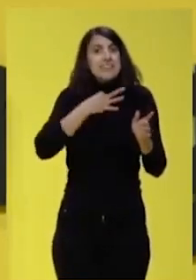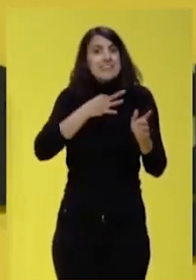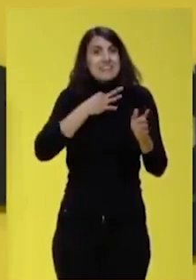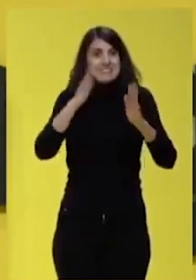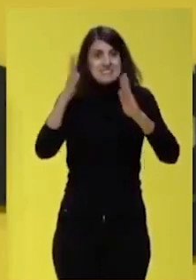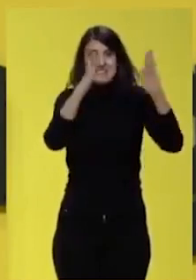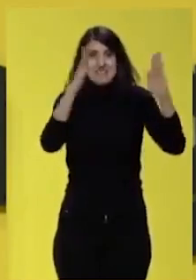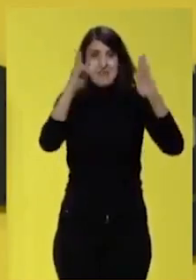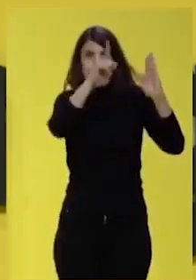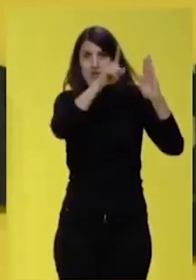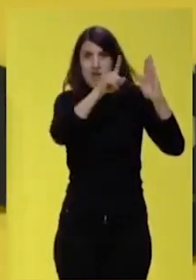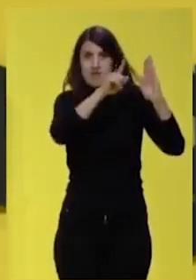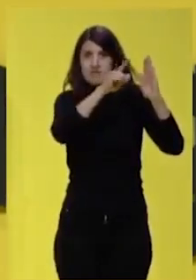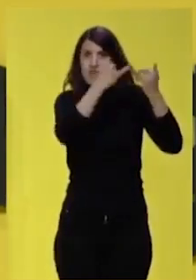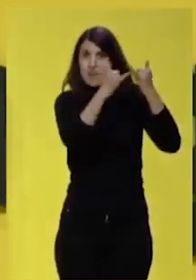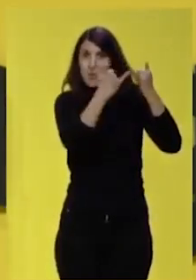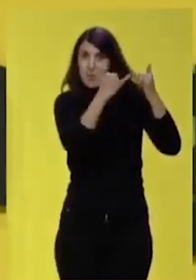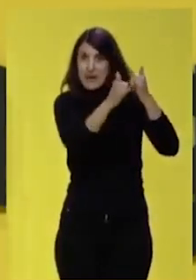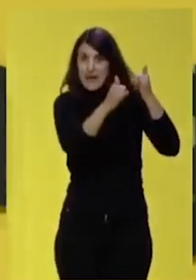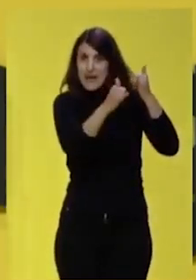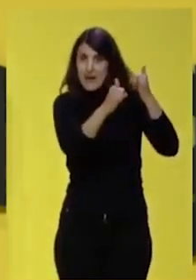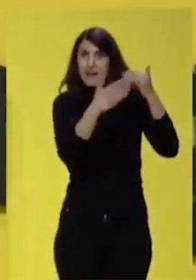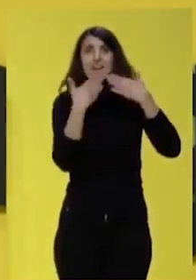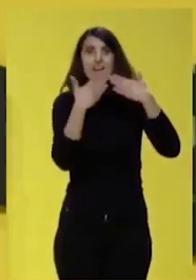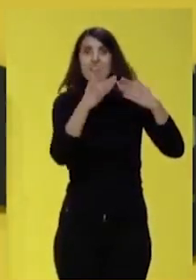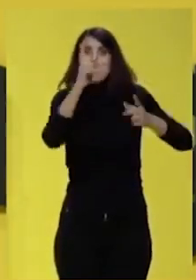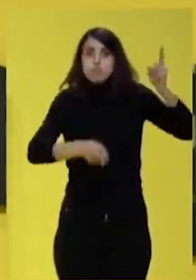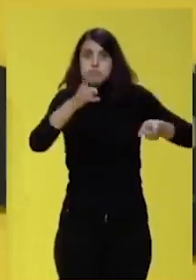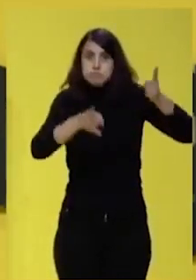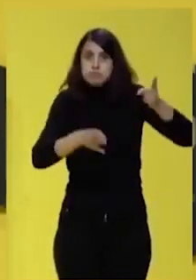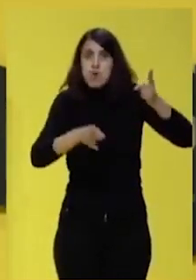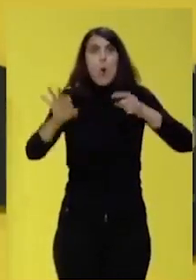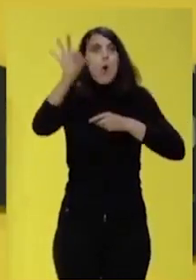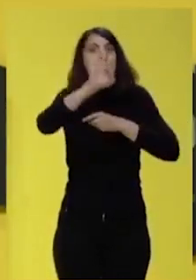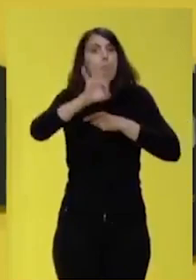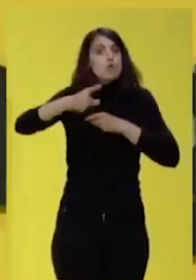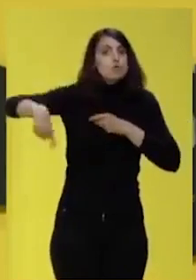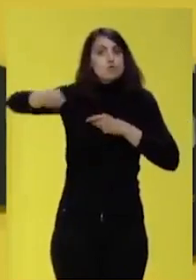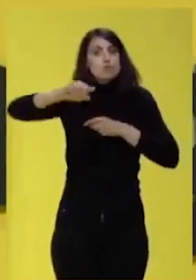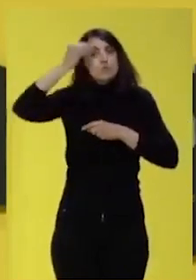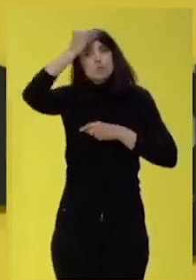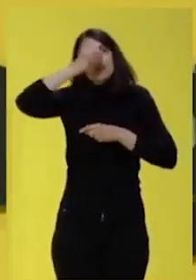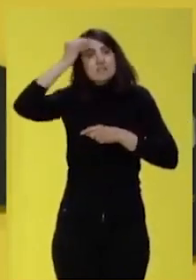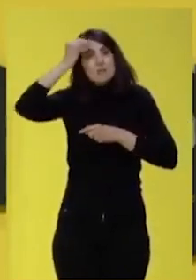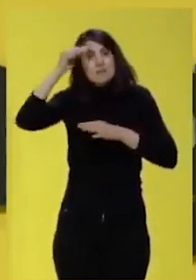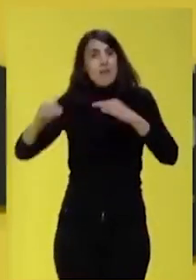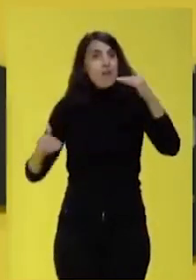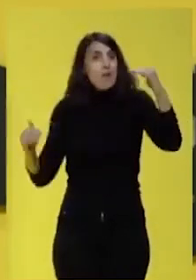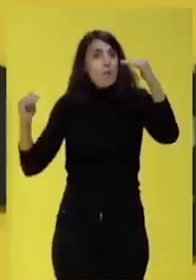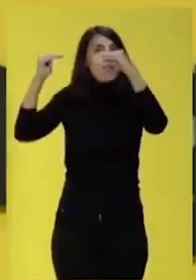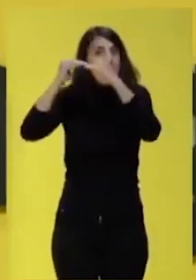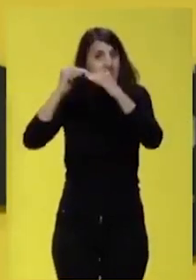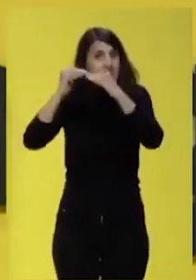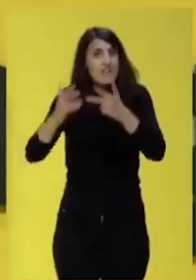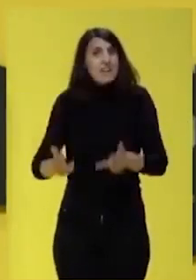medidas autoritarias y estamos los que creemos que la libertad y la igualdad son los factores